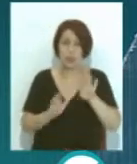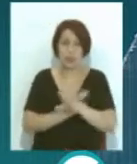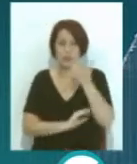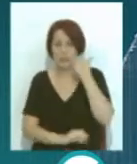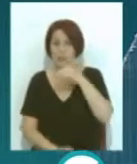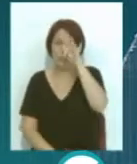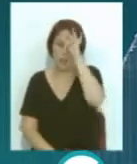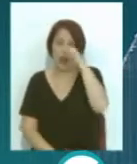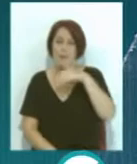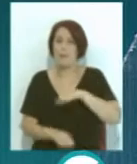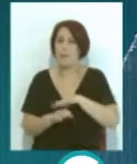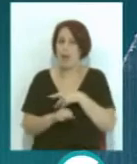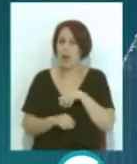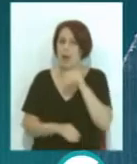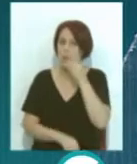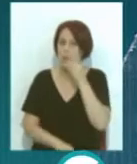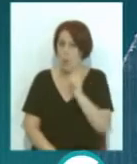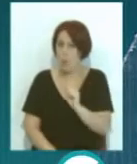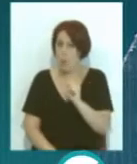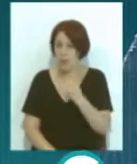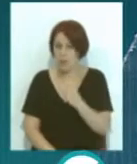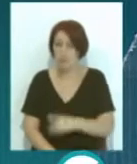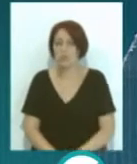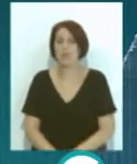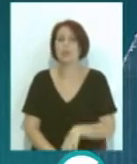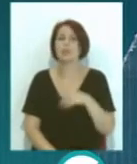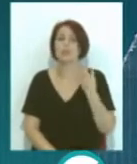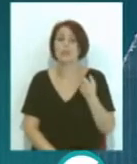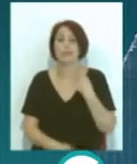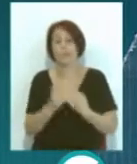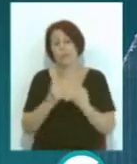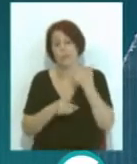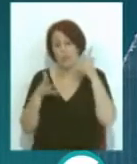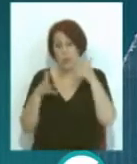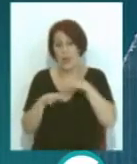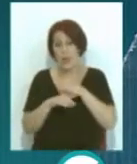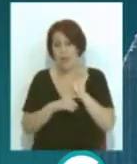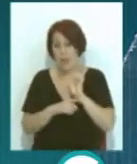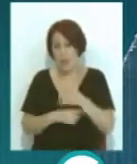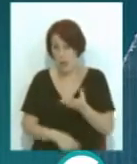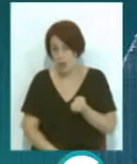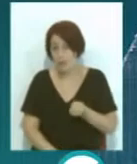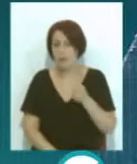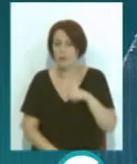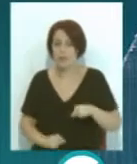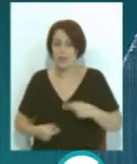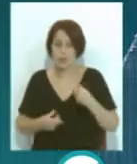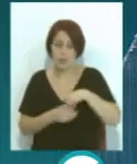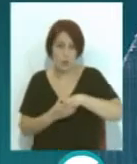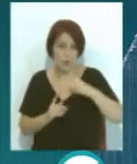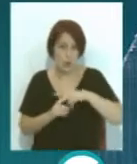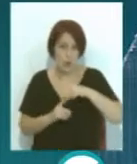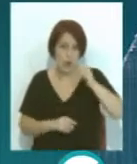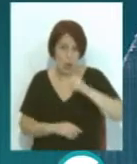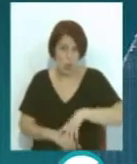para los picos más altos de consumo. Son algunos de los consejos para ahorrar energía y, por tanto, gasto en la factura de la